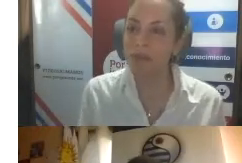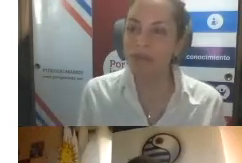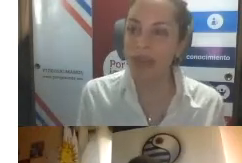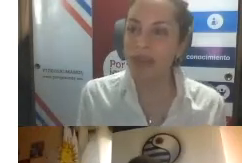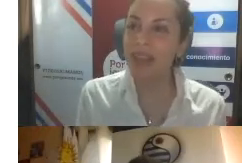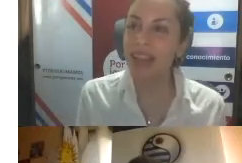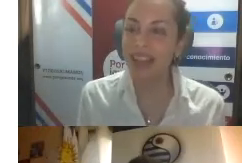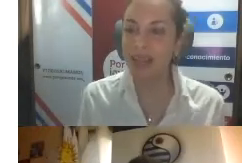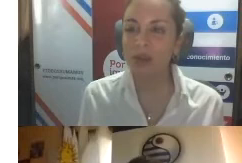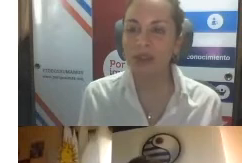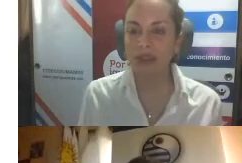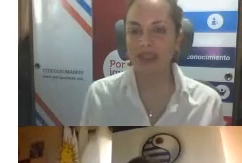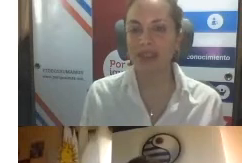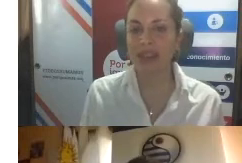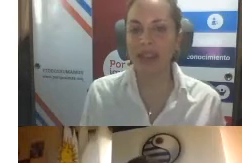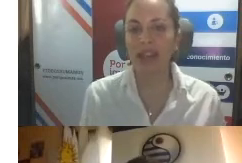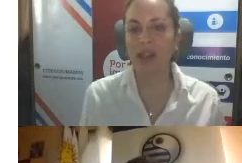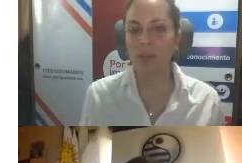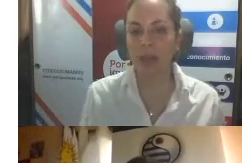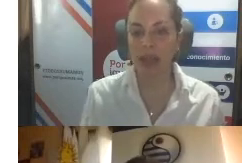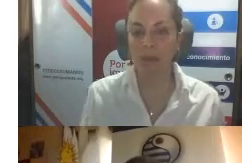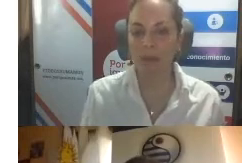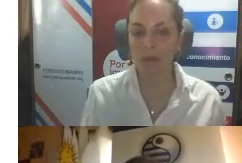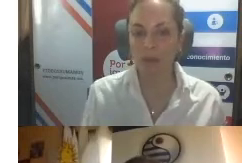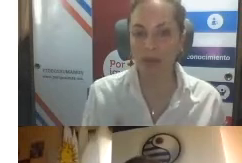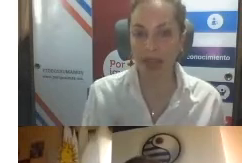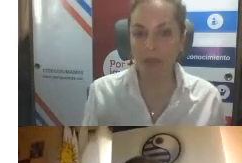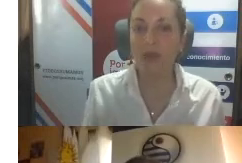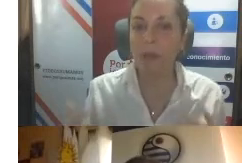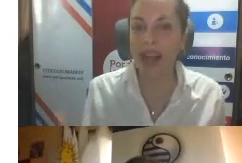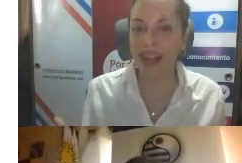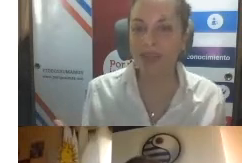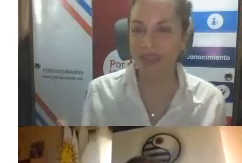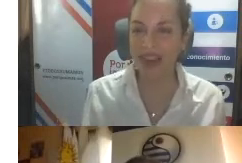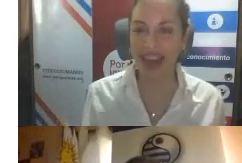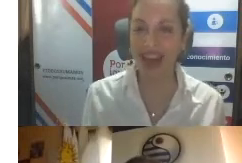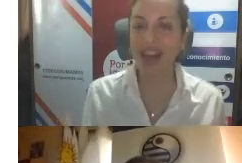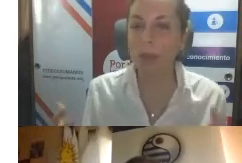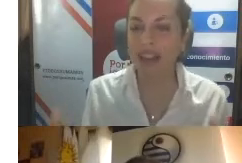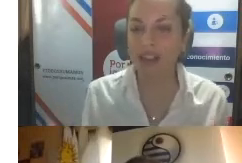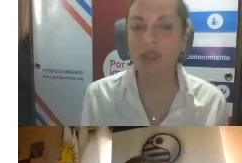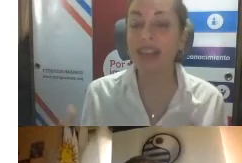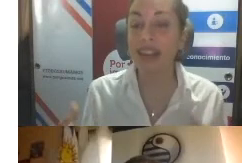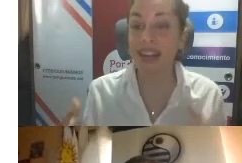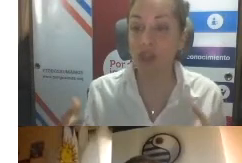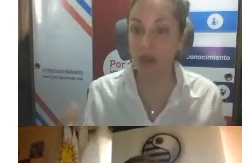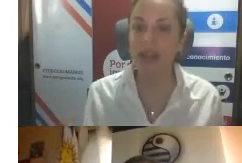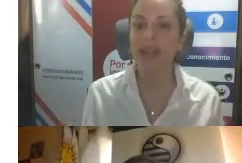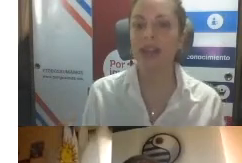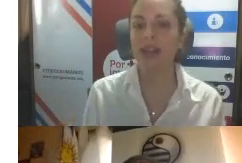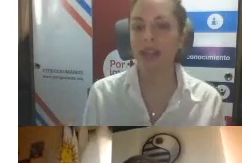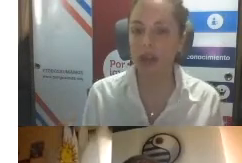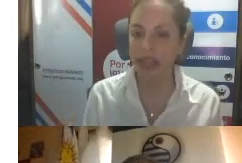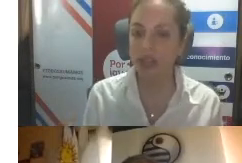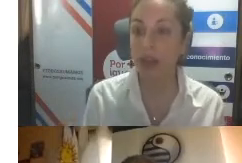Bueno, primeramente queríamos decirles que queremos nombrar a la Convención Internacional